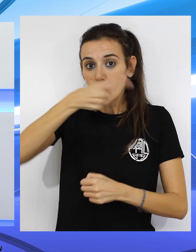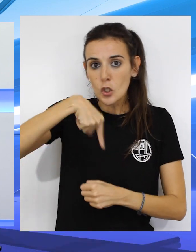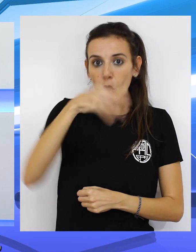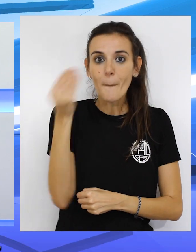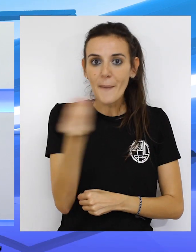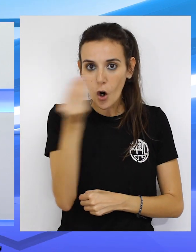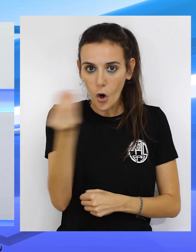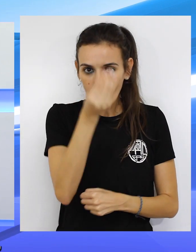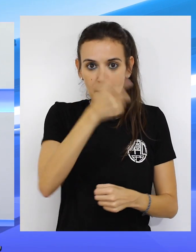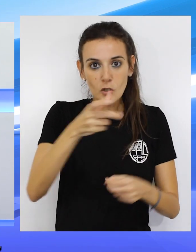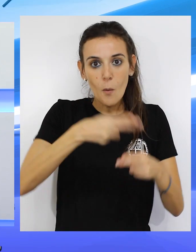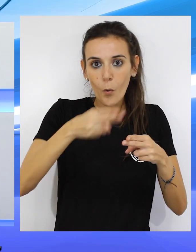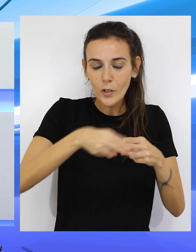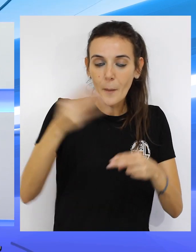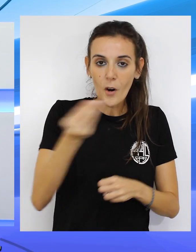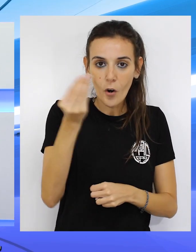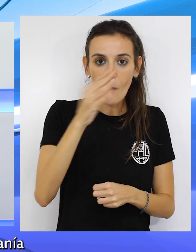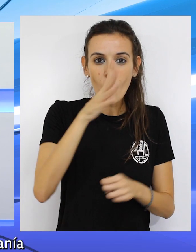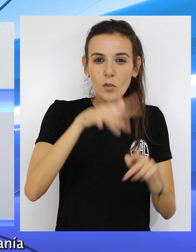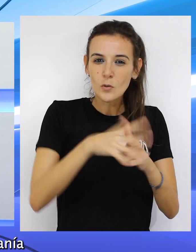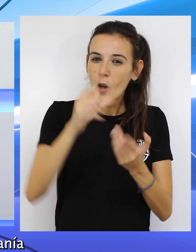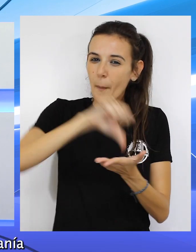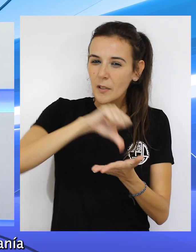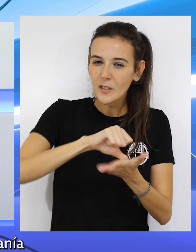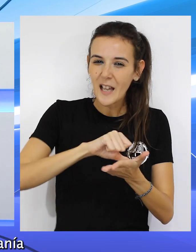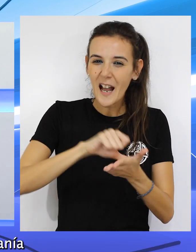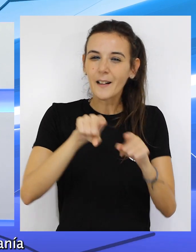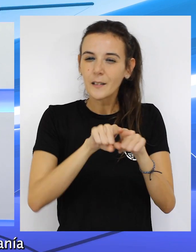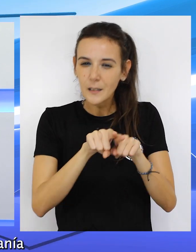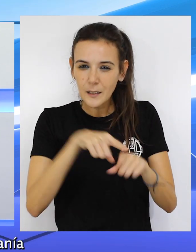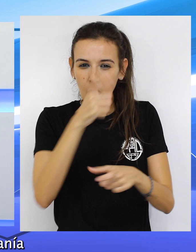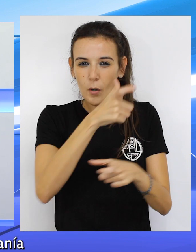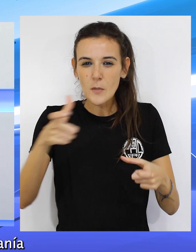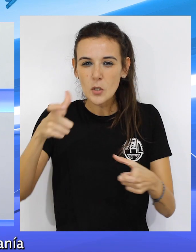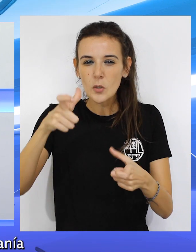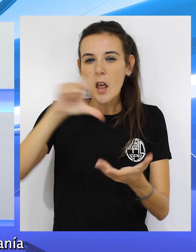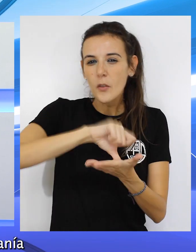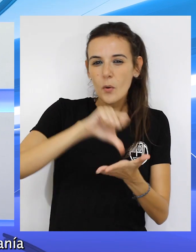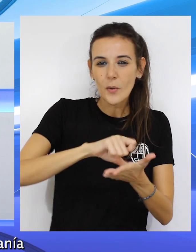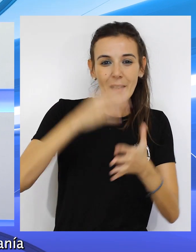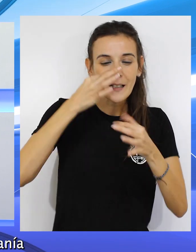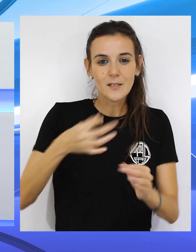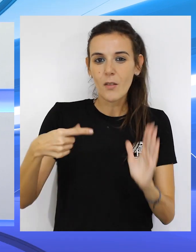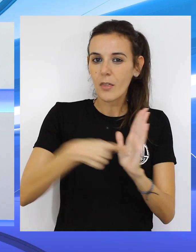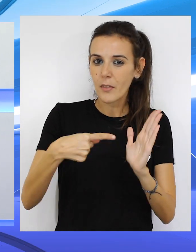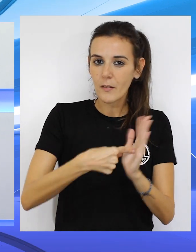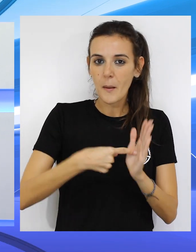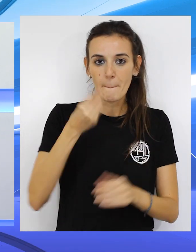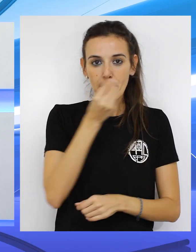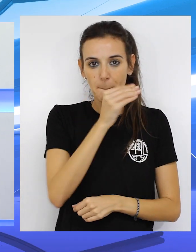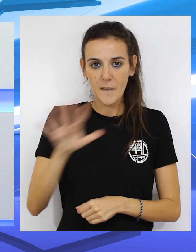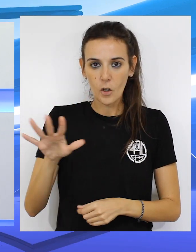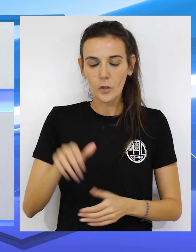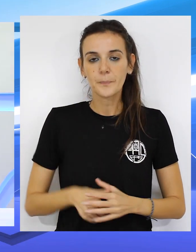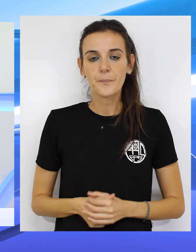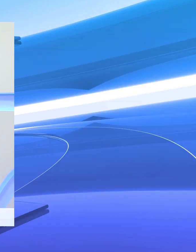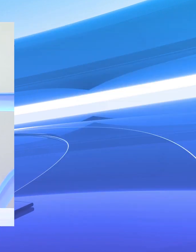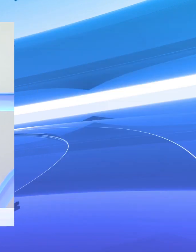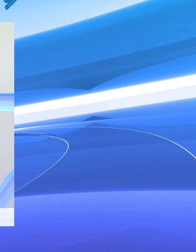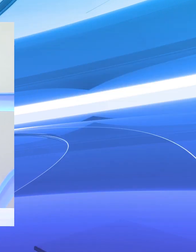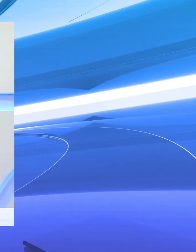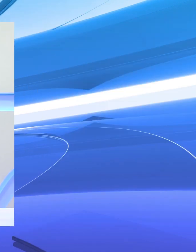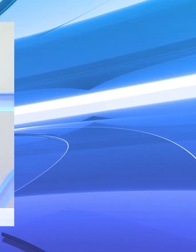Mejorarán los políticos sobre todo porque habrá una ciudadanía crítica y una ciudadanía que exija aún más a los políticos. Cambie un